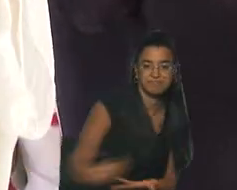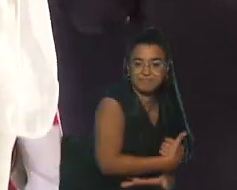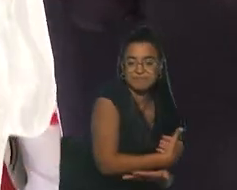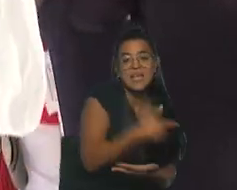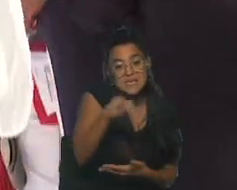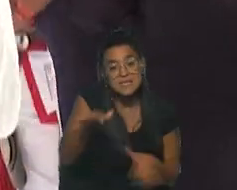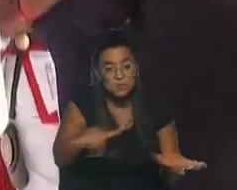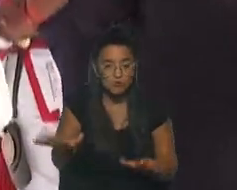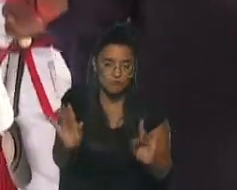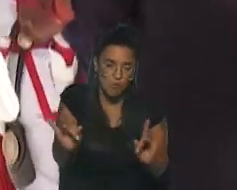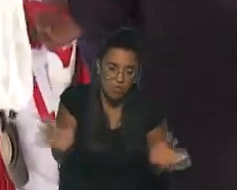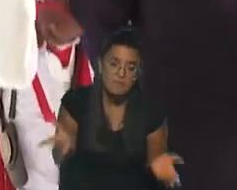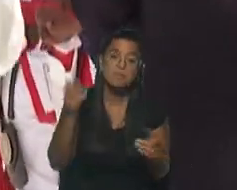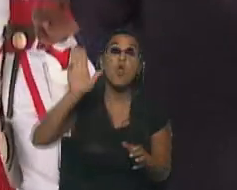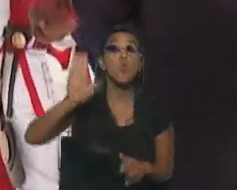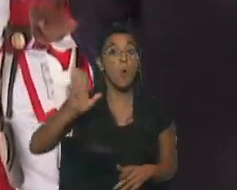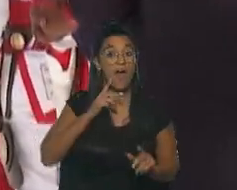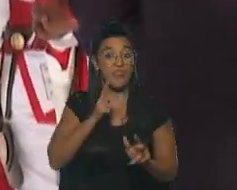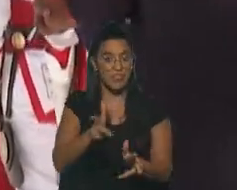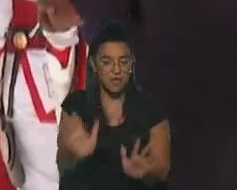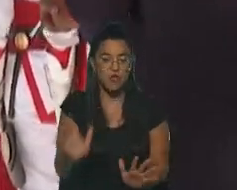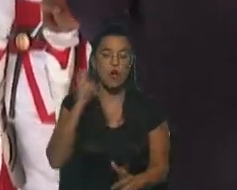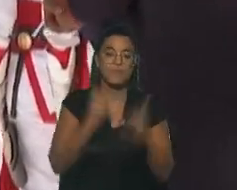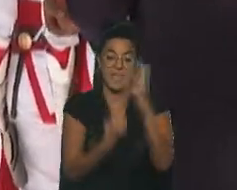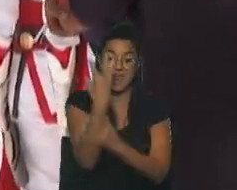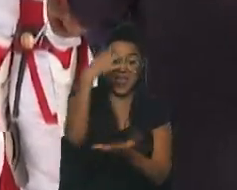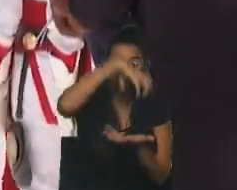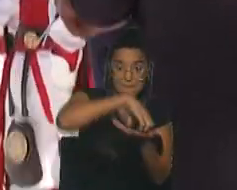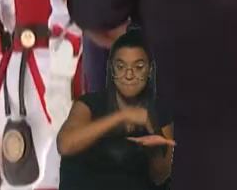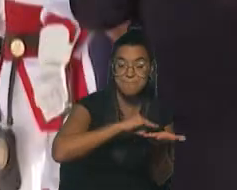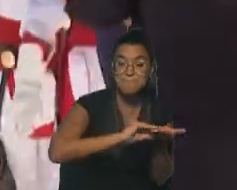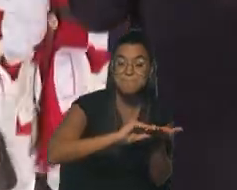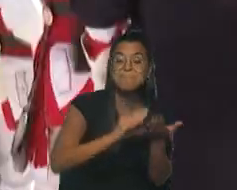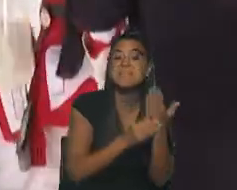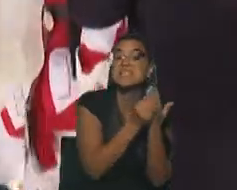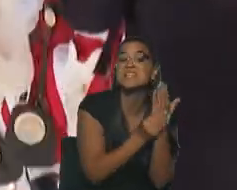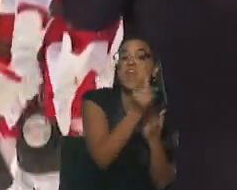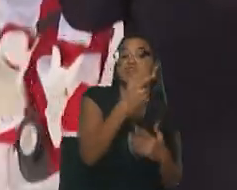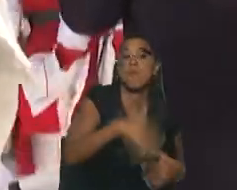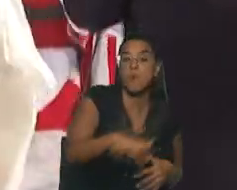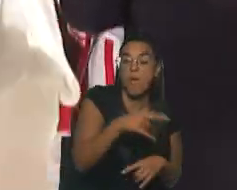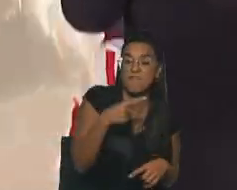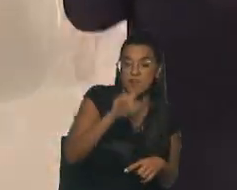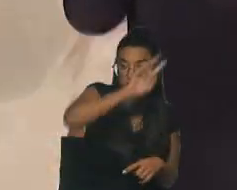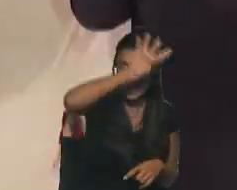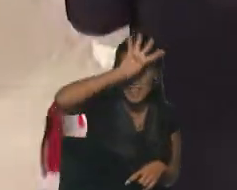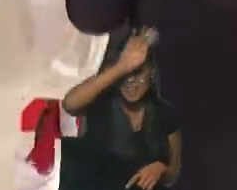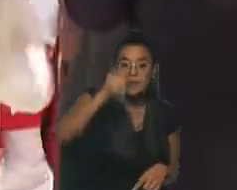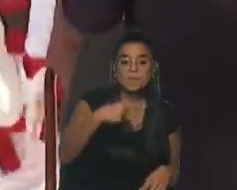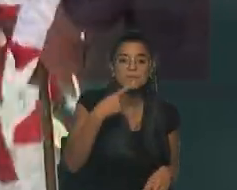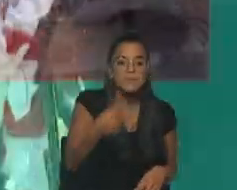que es una situación difícil, pero Lula dijo, al crear el Ministerio de Pueblos Indígenas, que lo puso a cargo de Sonia